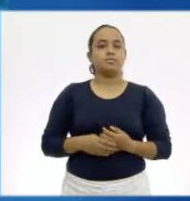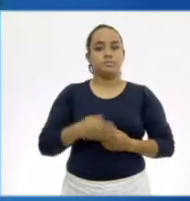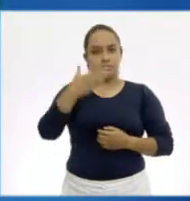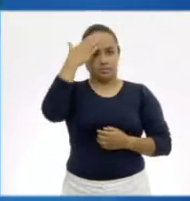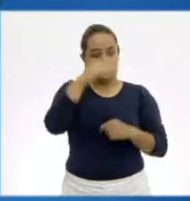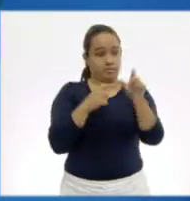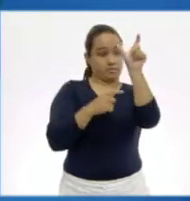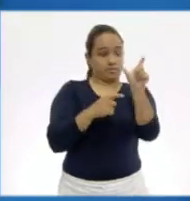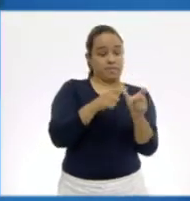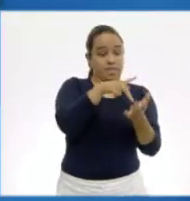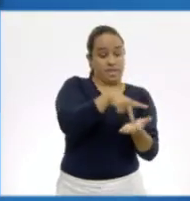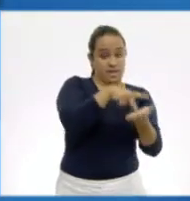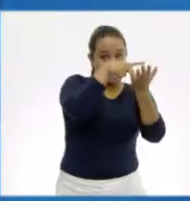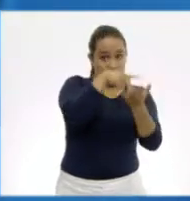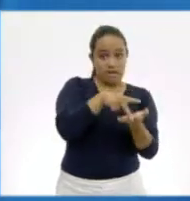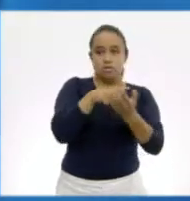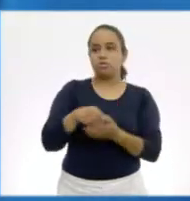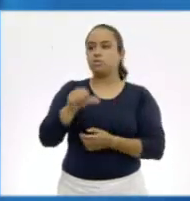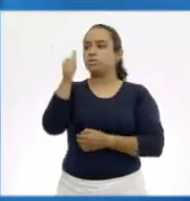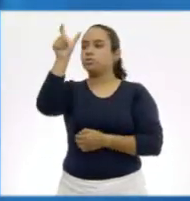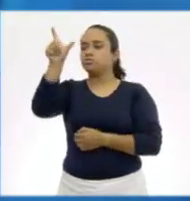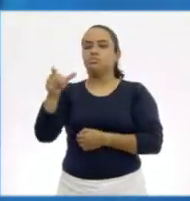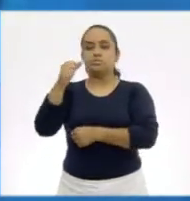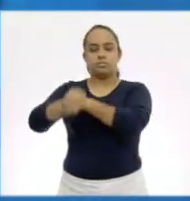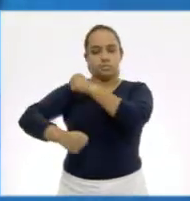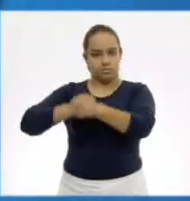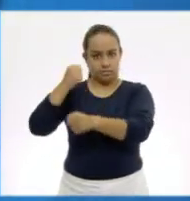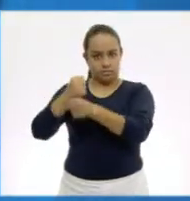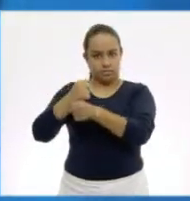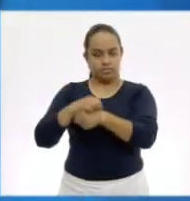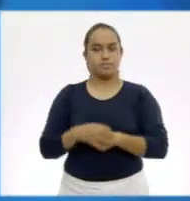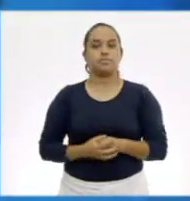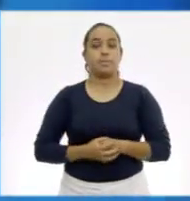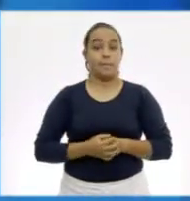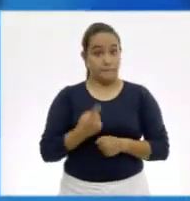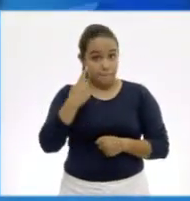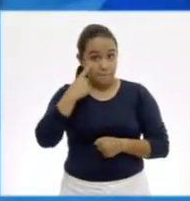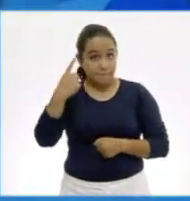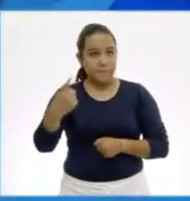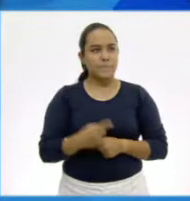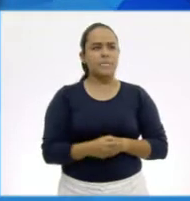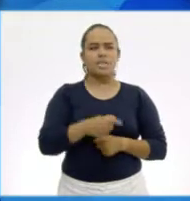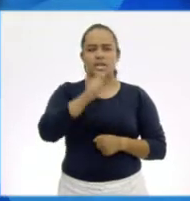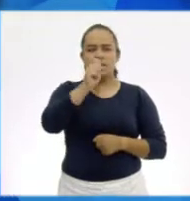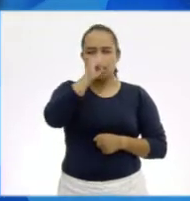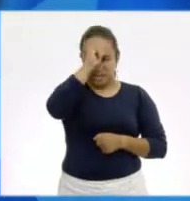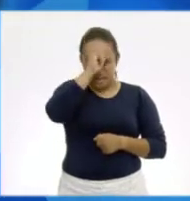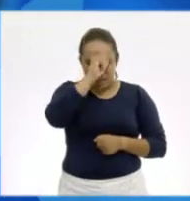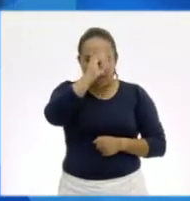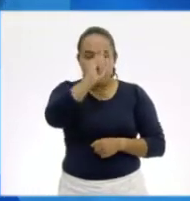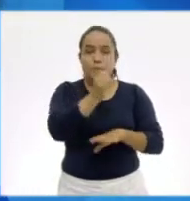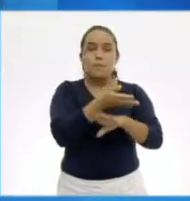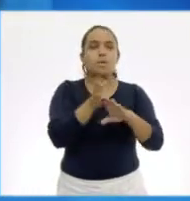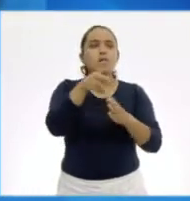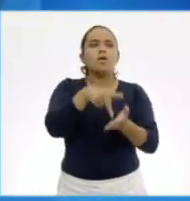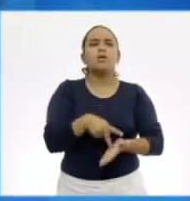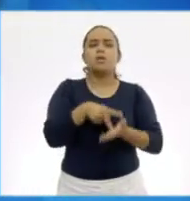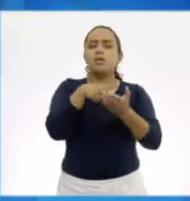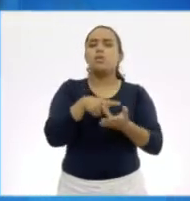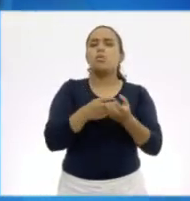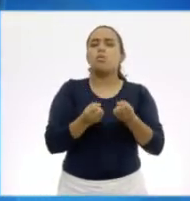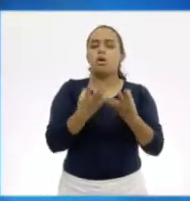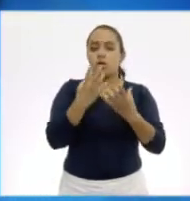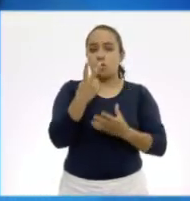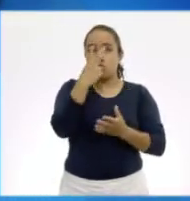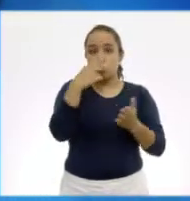de un lado son miles de kilos y en el otro son años. Los años que viven. ¿Te fijas? El rinoceronte blanco pesa 2